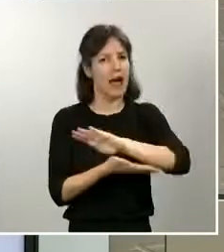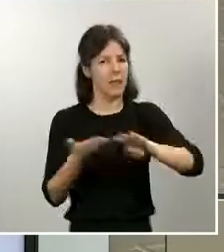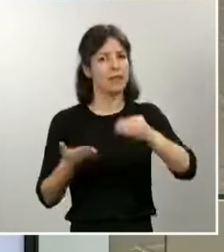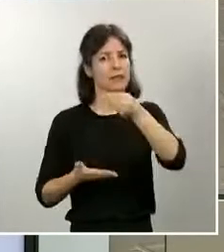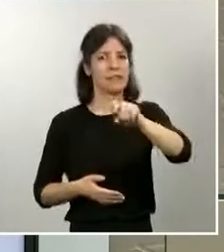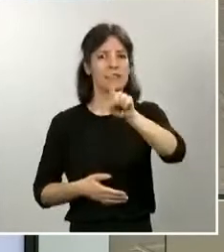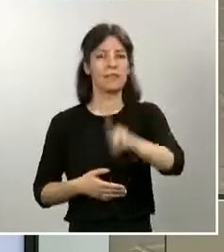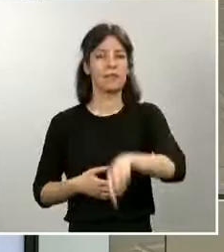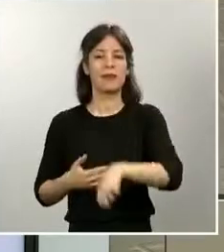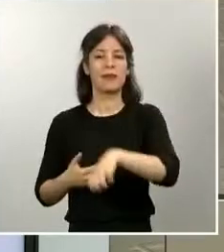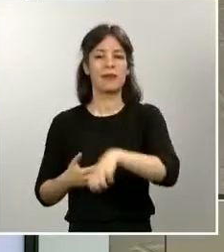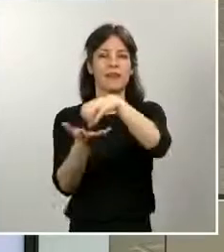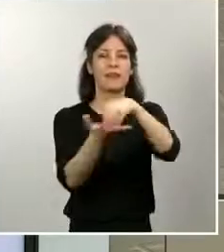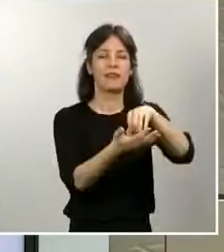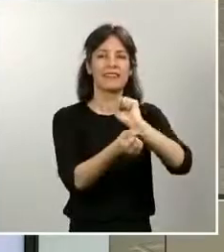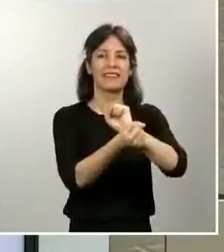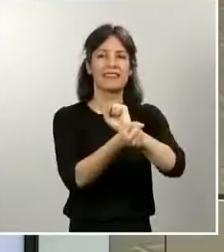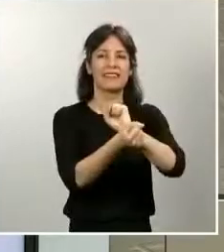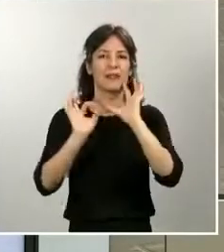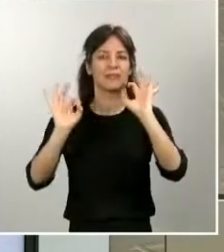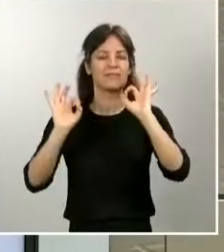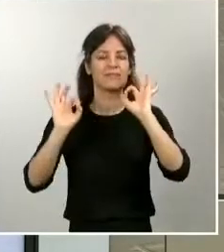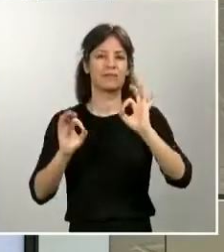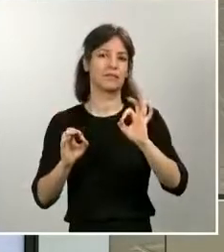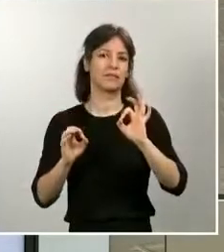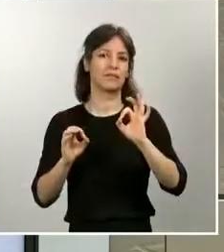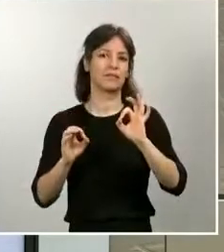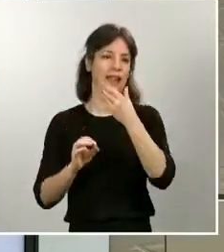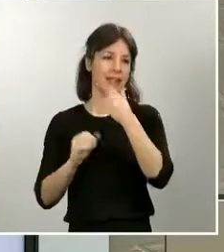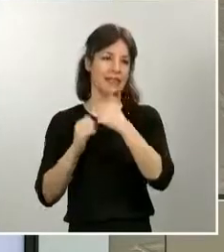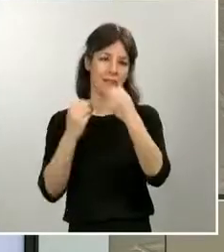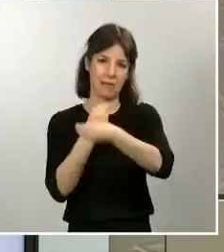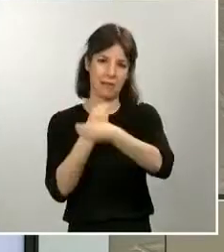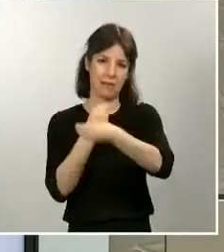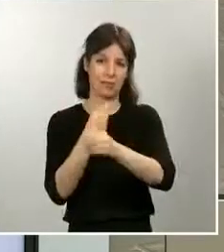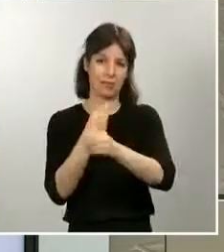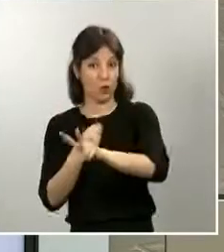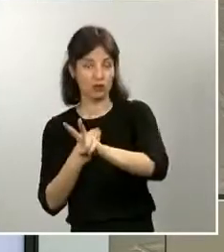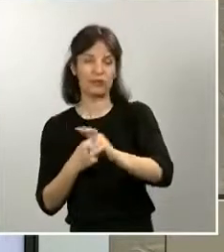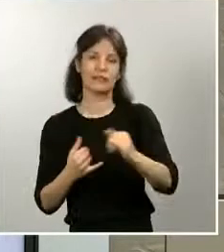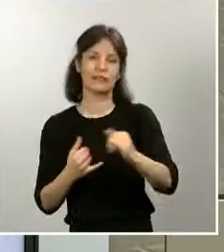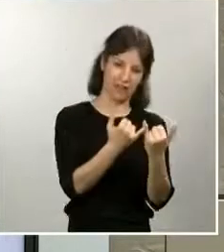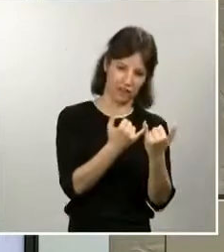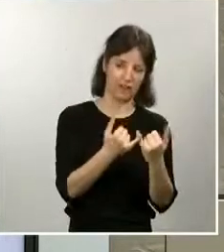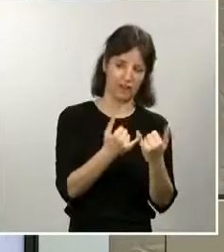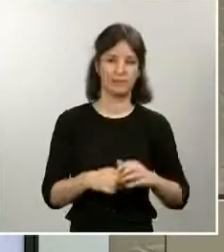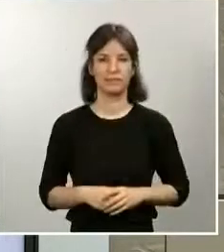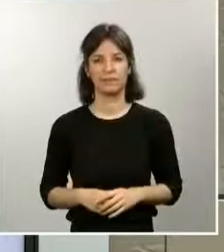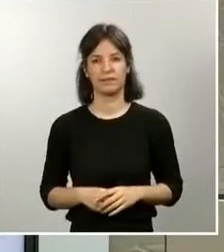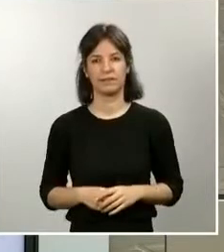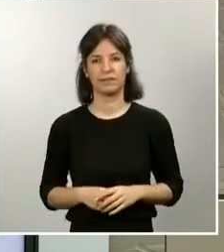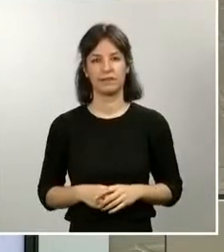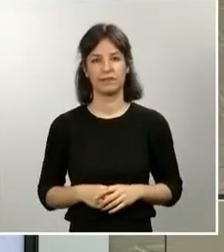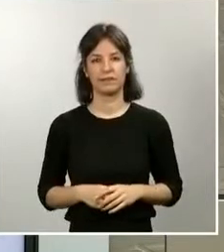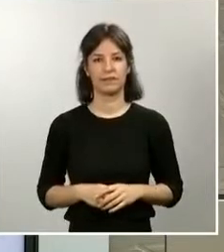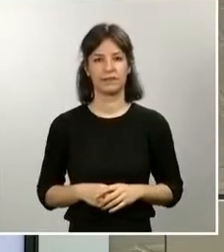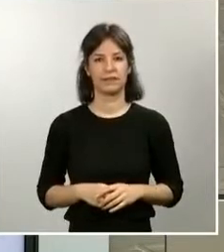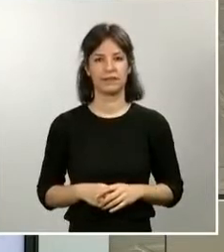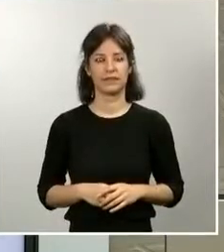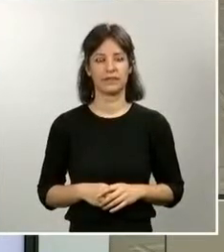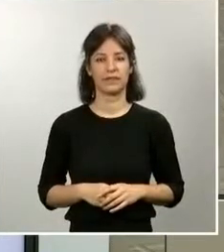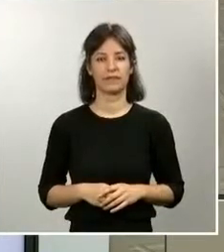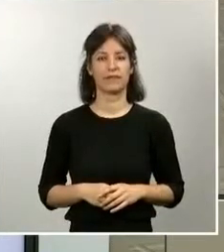penitenciarios de Las Palmas 2 y de Tenerife. Y también comentar que